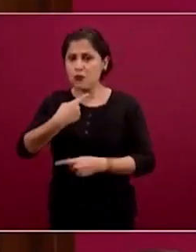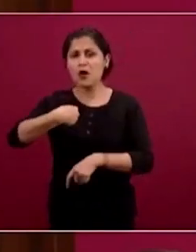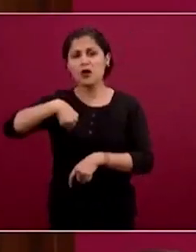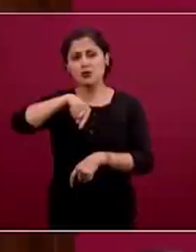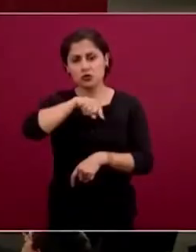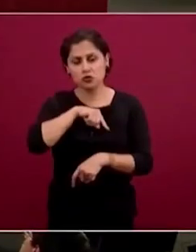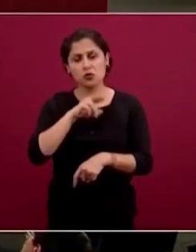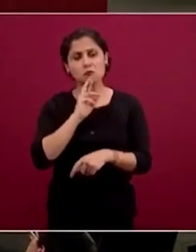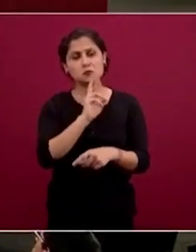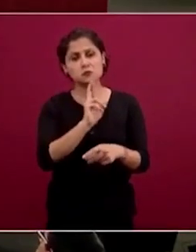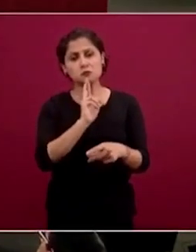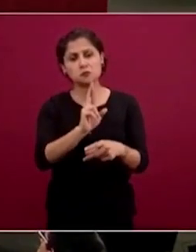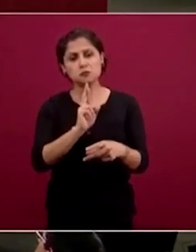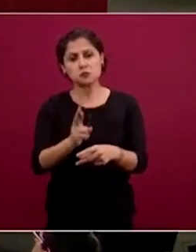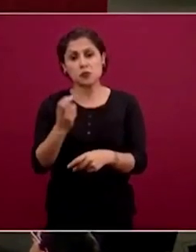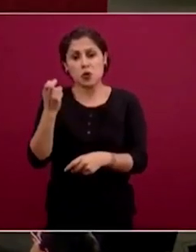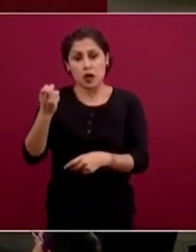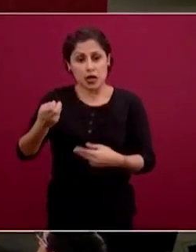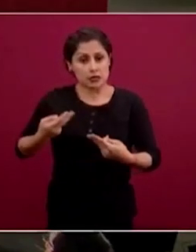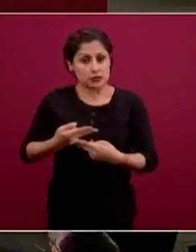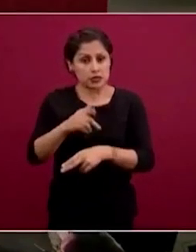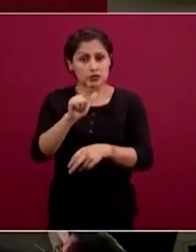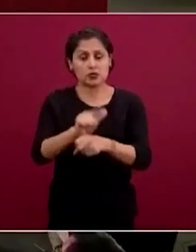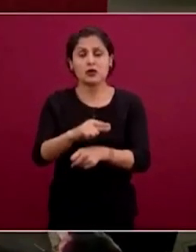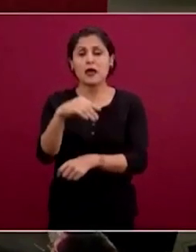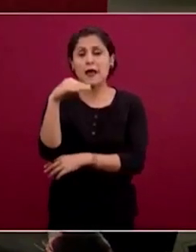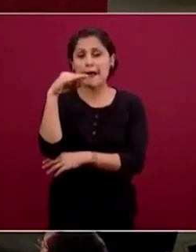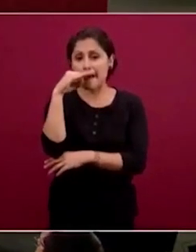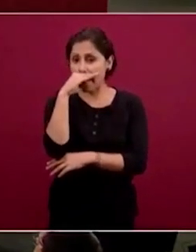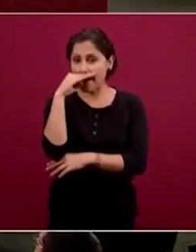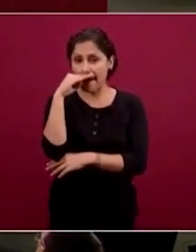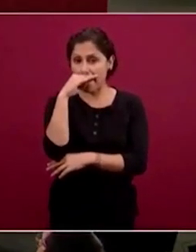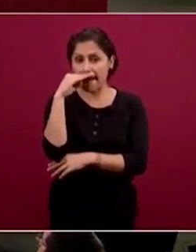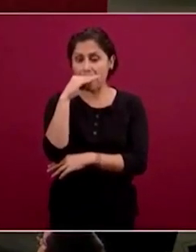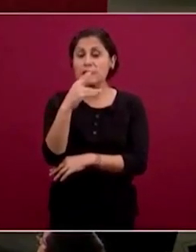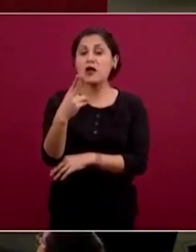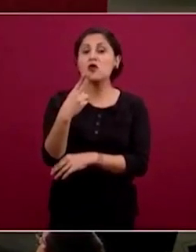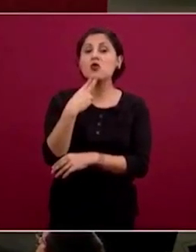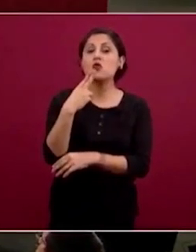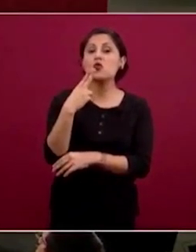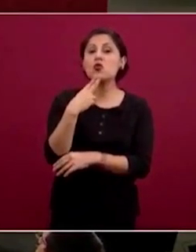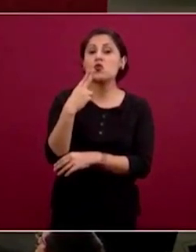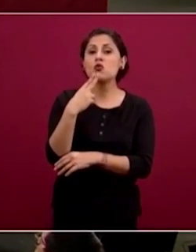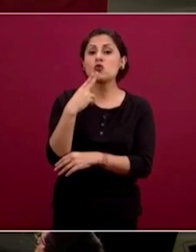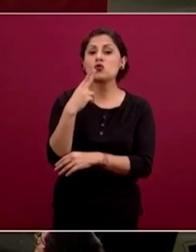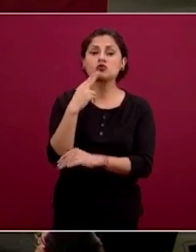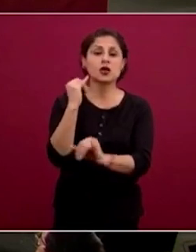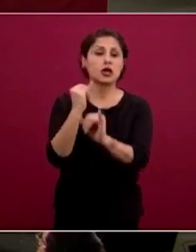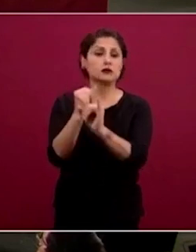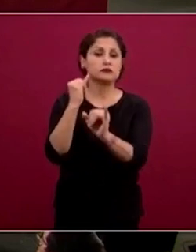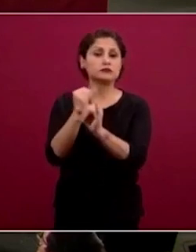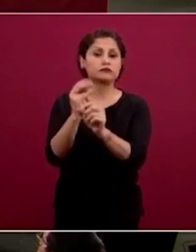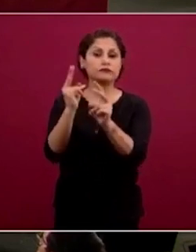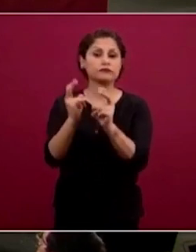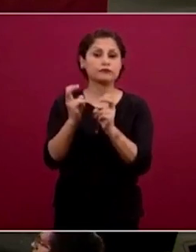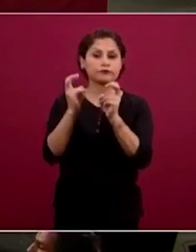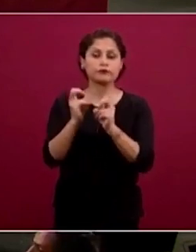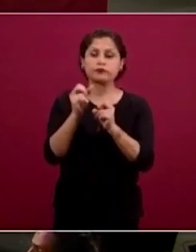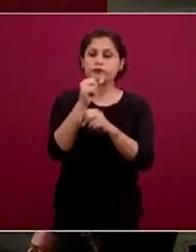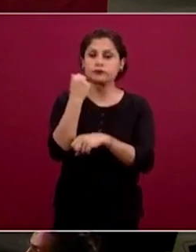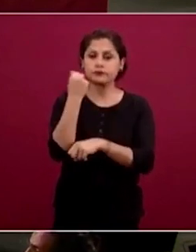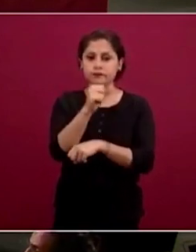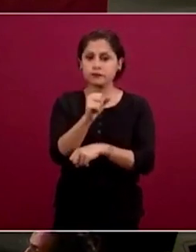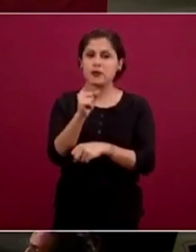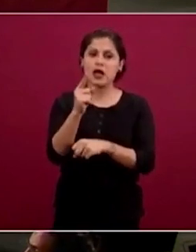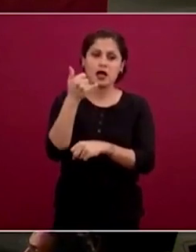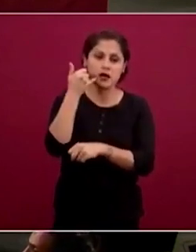Esto es de cobertura nacional, no va a tener costo de los datos, esto es importante y es también importante que,